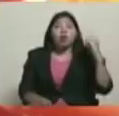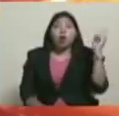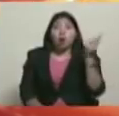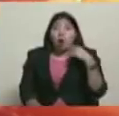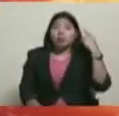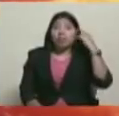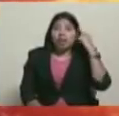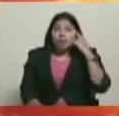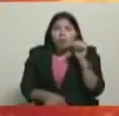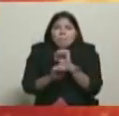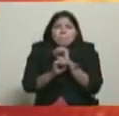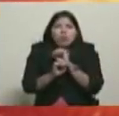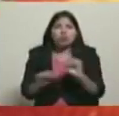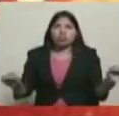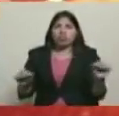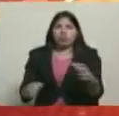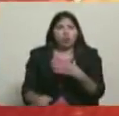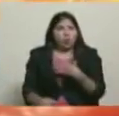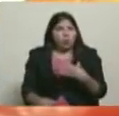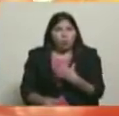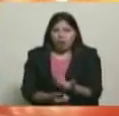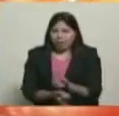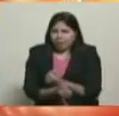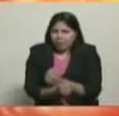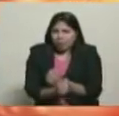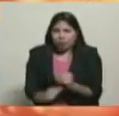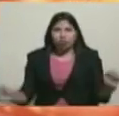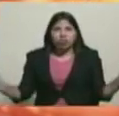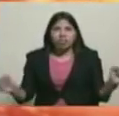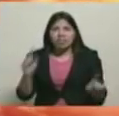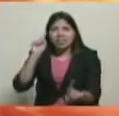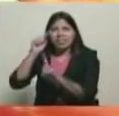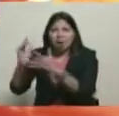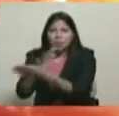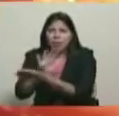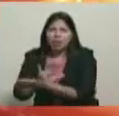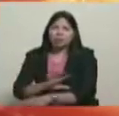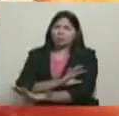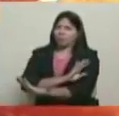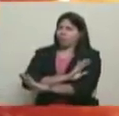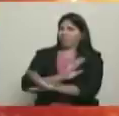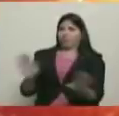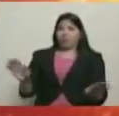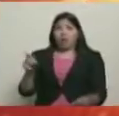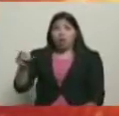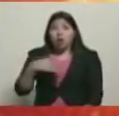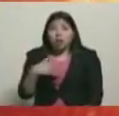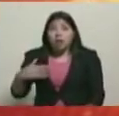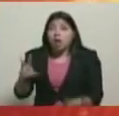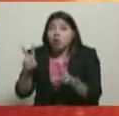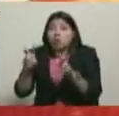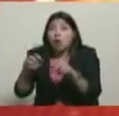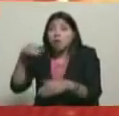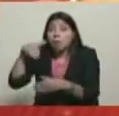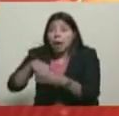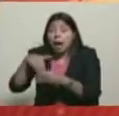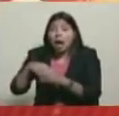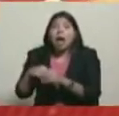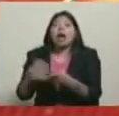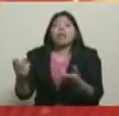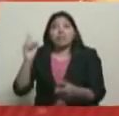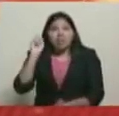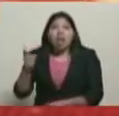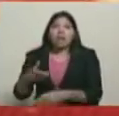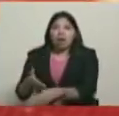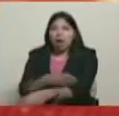imposible que ellos puedan lograr sus objetivos. Si ellos quieren tener un presidente, bueno, que se midan unas elecciones, le ganen a la